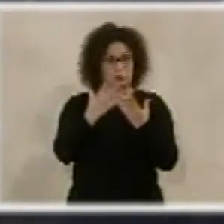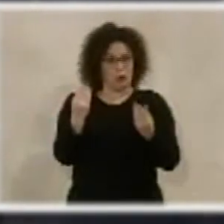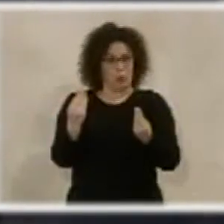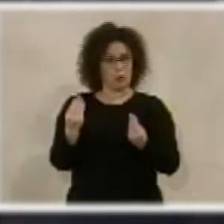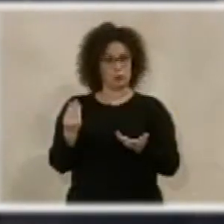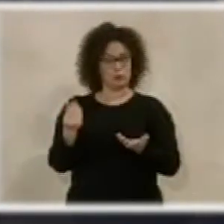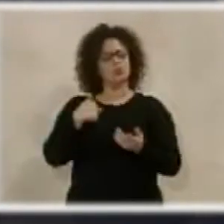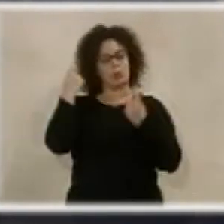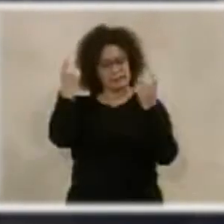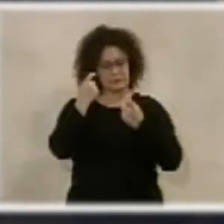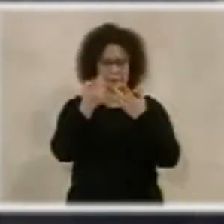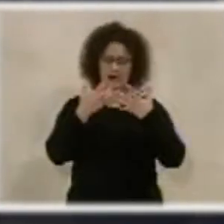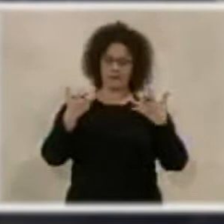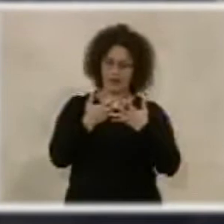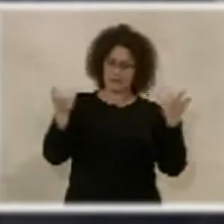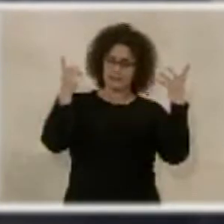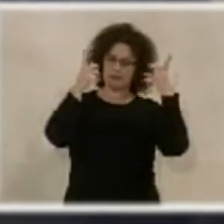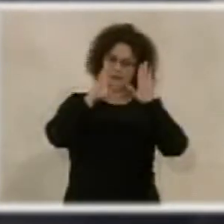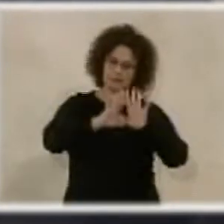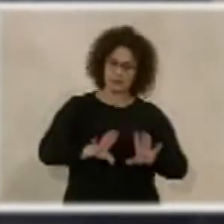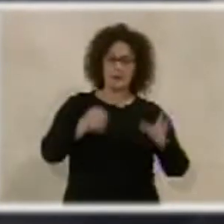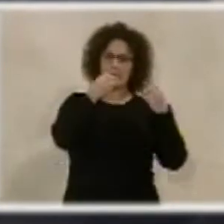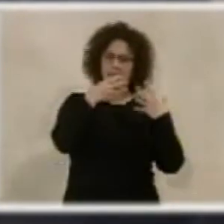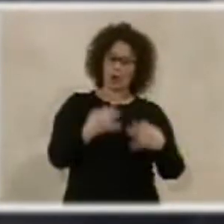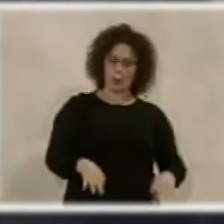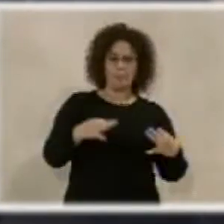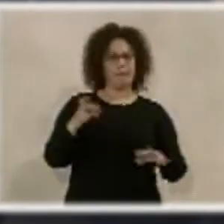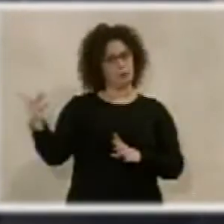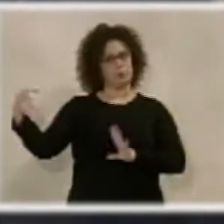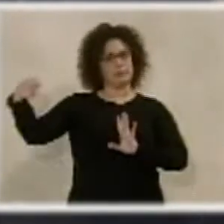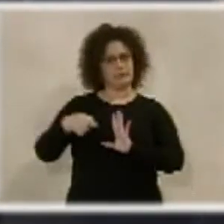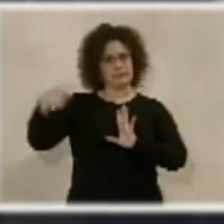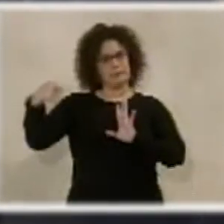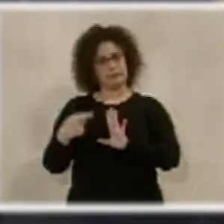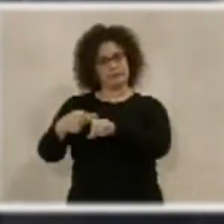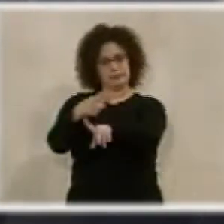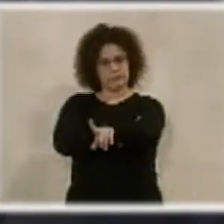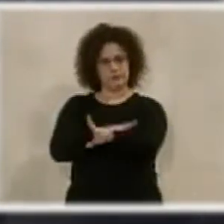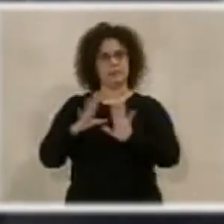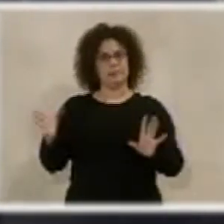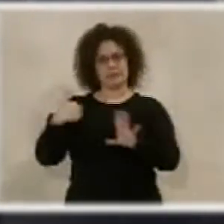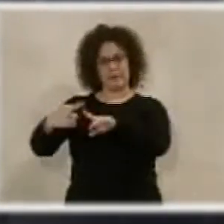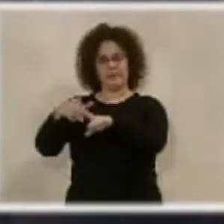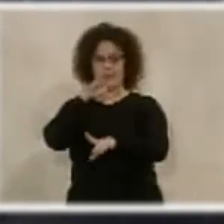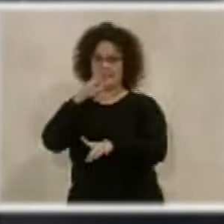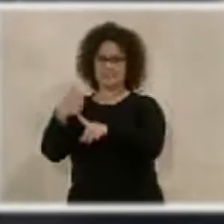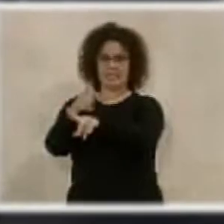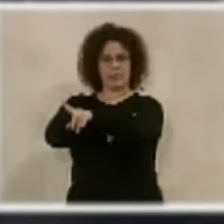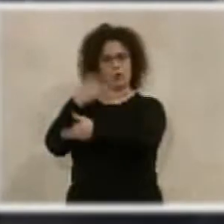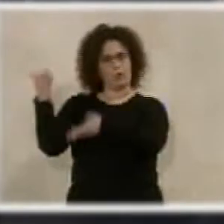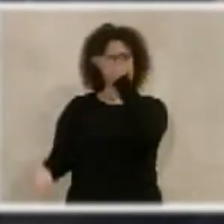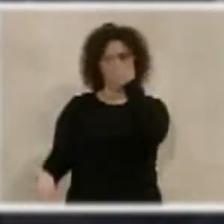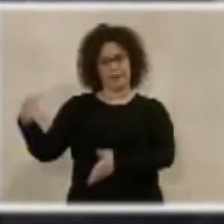tono he pretendido que sea más normalizado, pero es que creo que usted se ha decidido, se ha decidido con esa comparación,